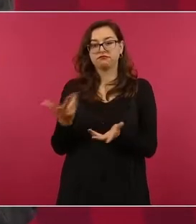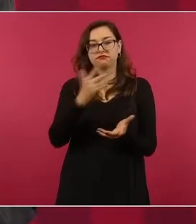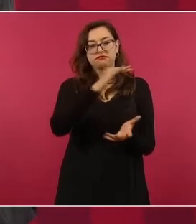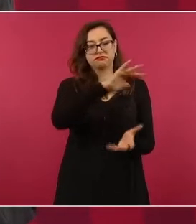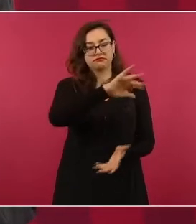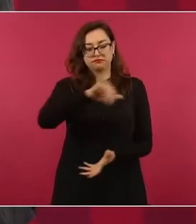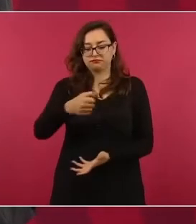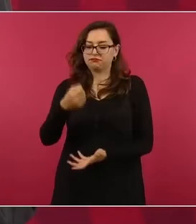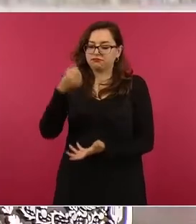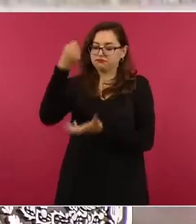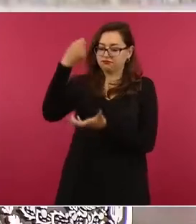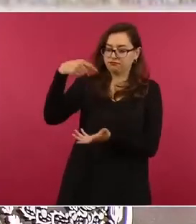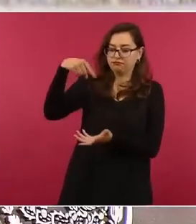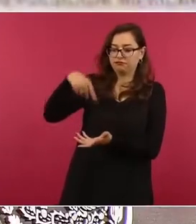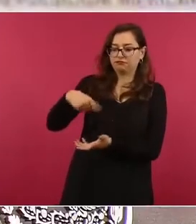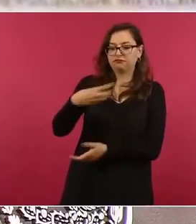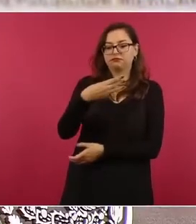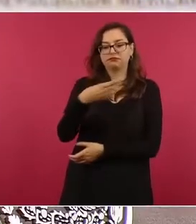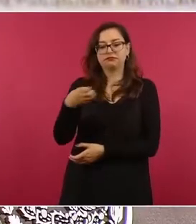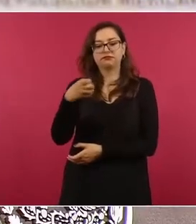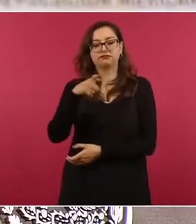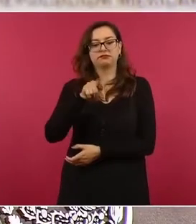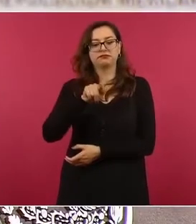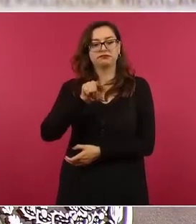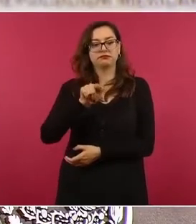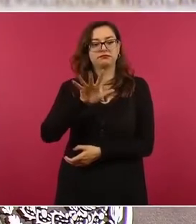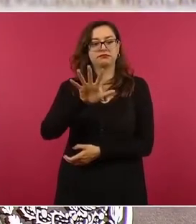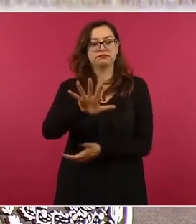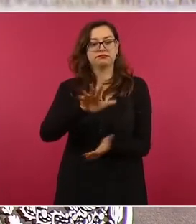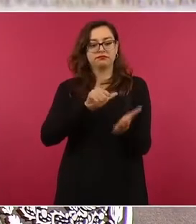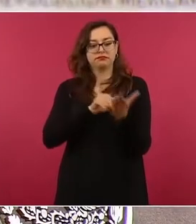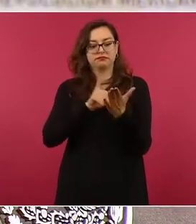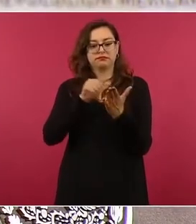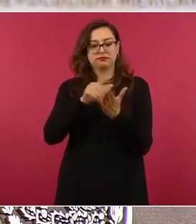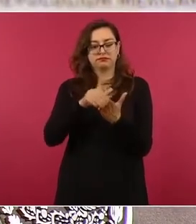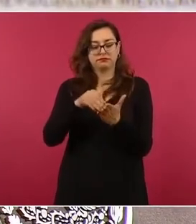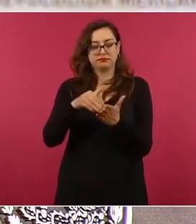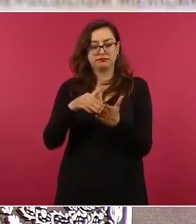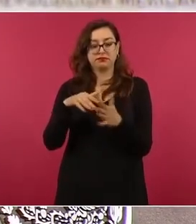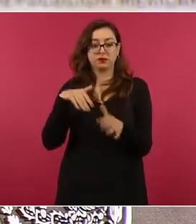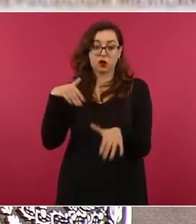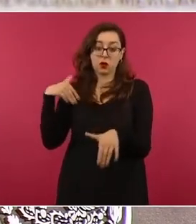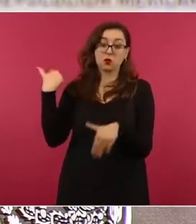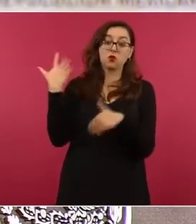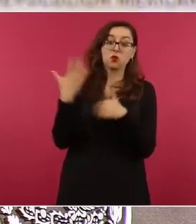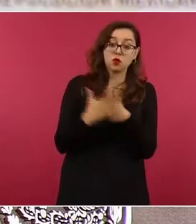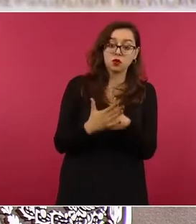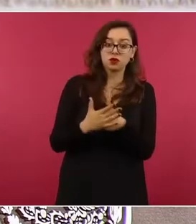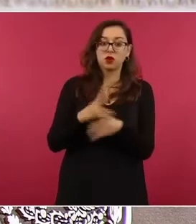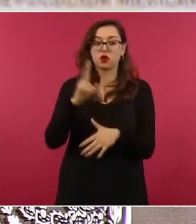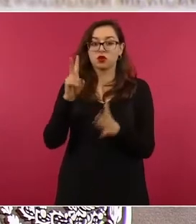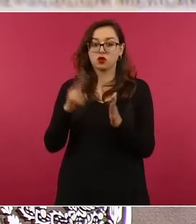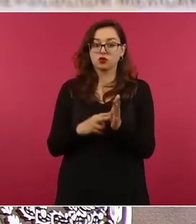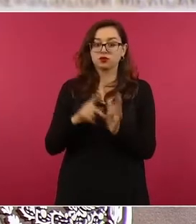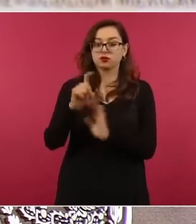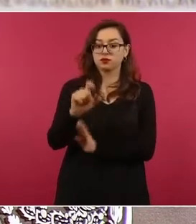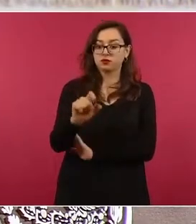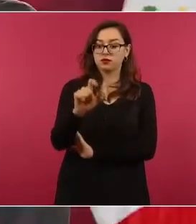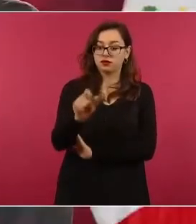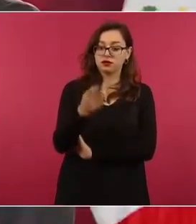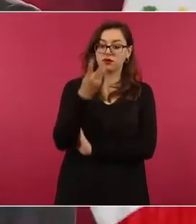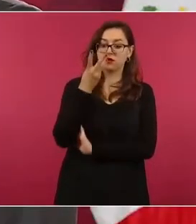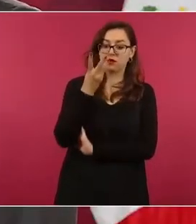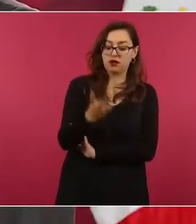375 mil millones. Y con el aumento que viene en enero del